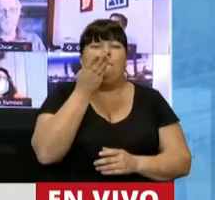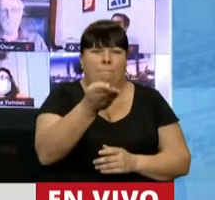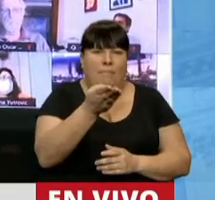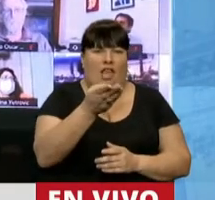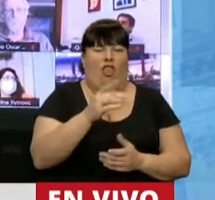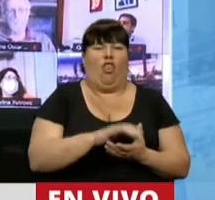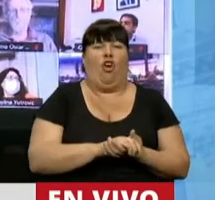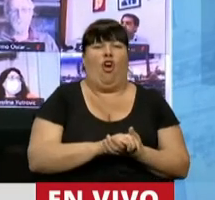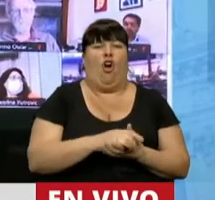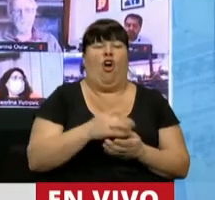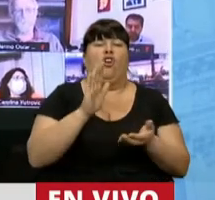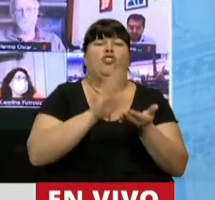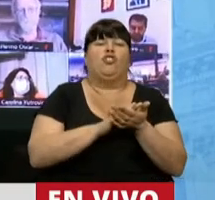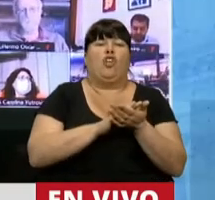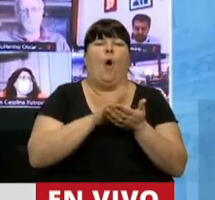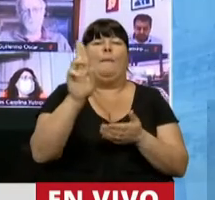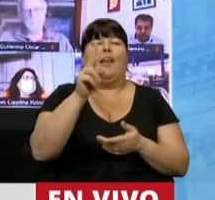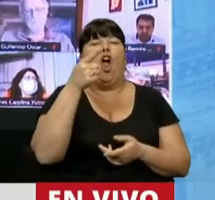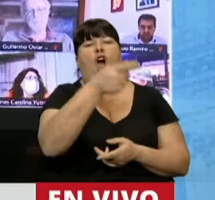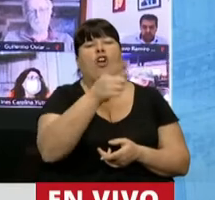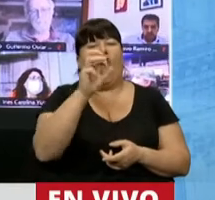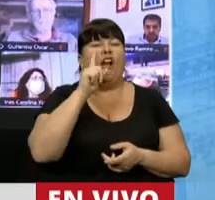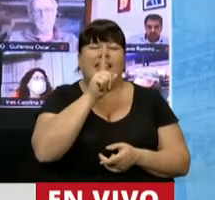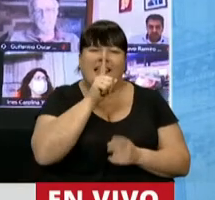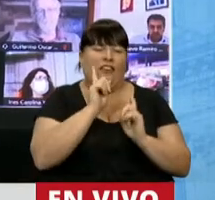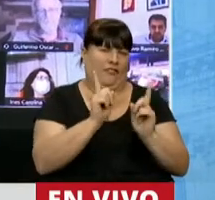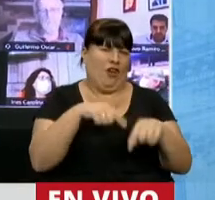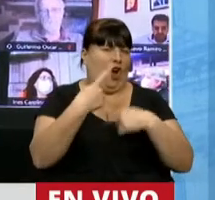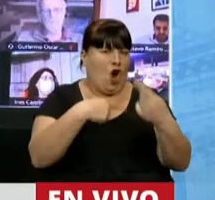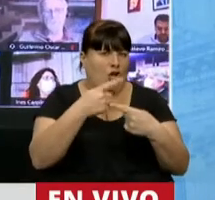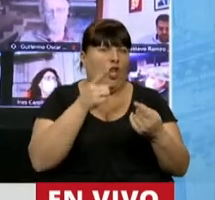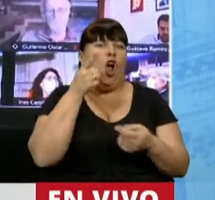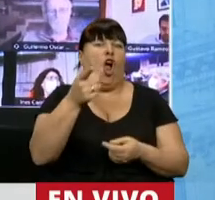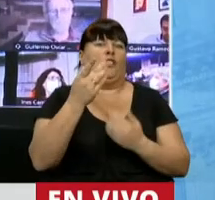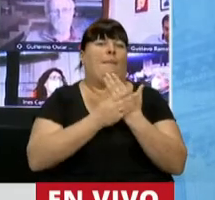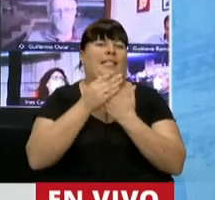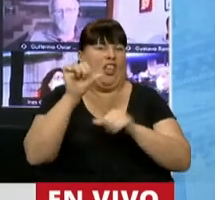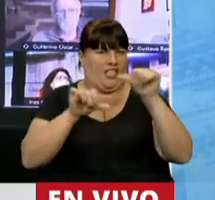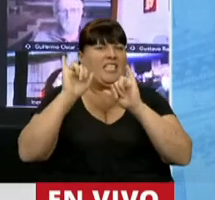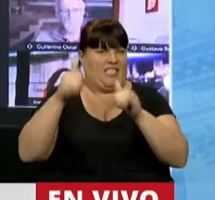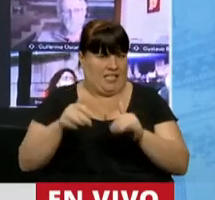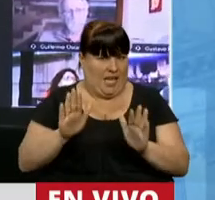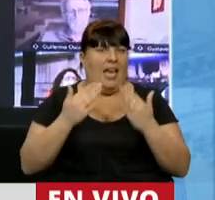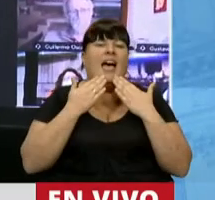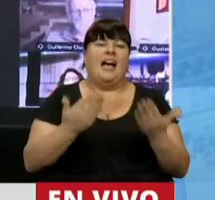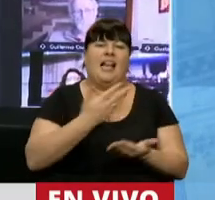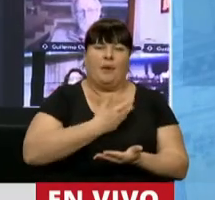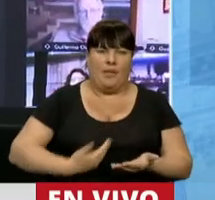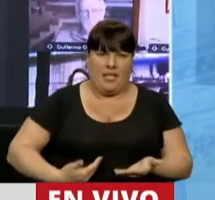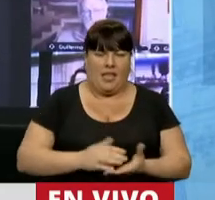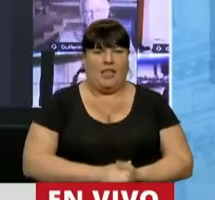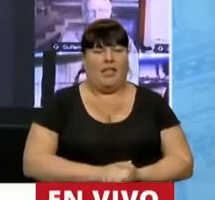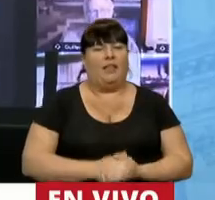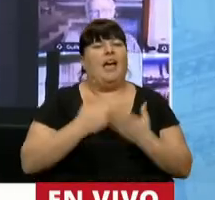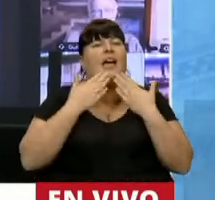retire la cuestión contra el CONICET y siga en pie contra el Ministerio de Ciencia. Gracias, señor Presidente.